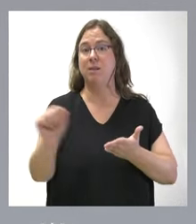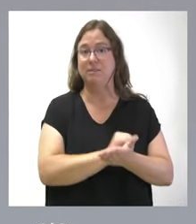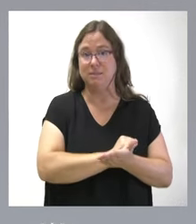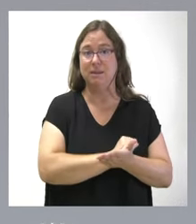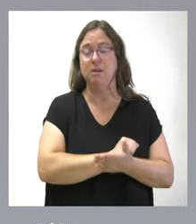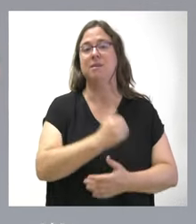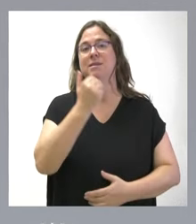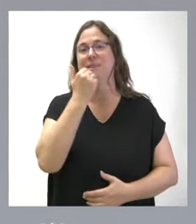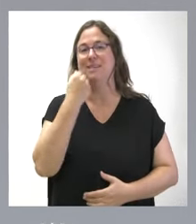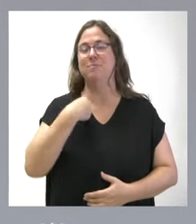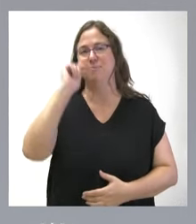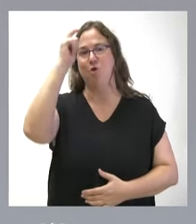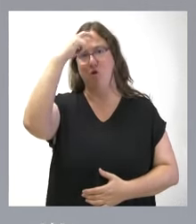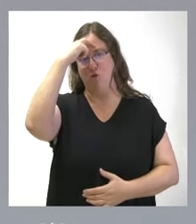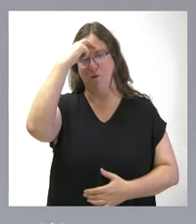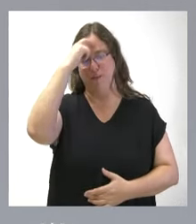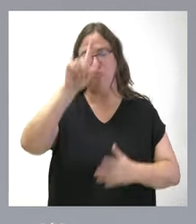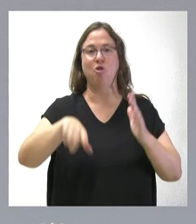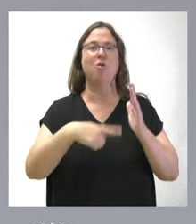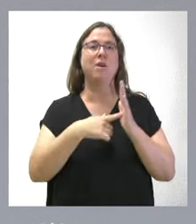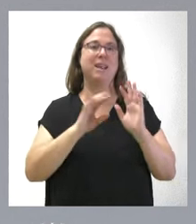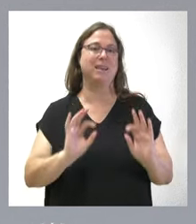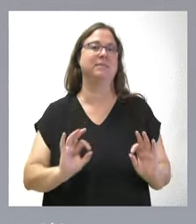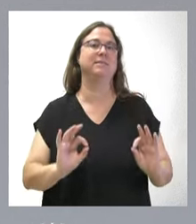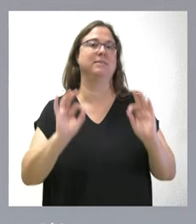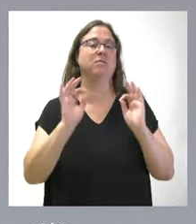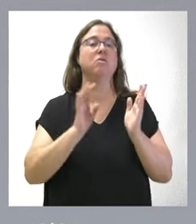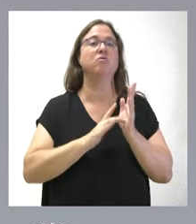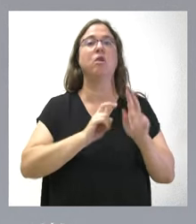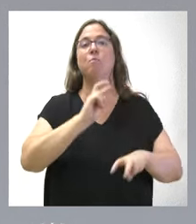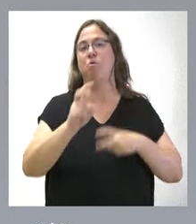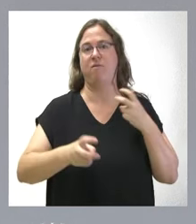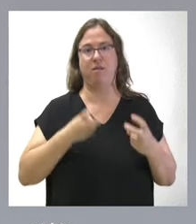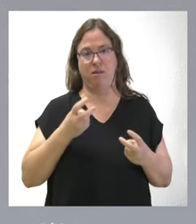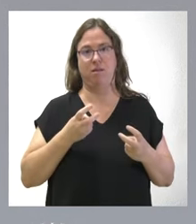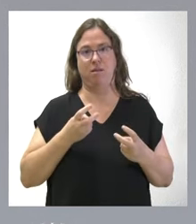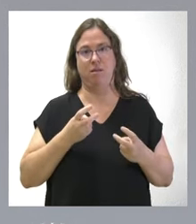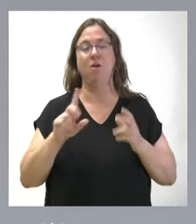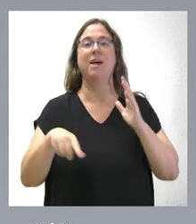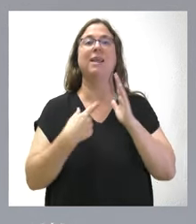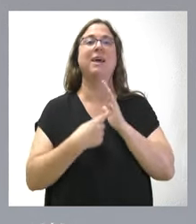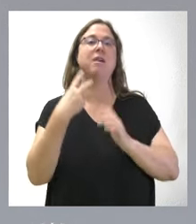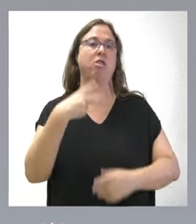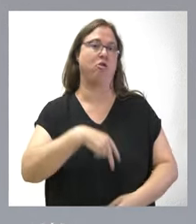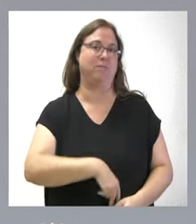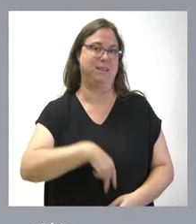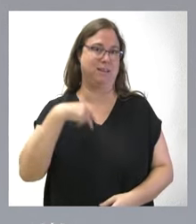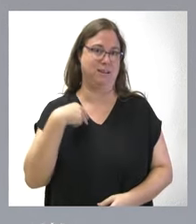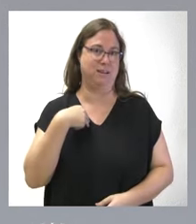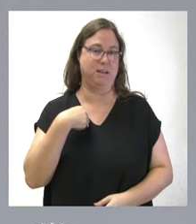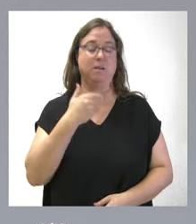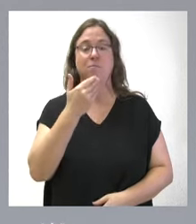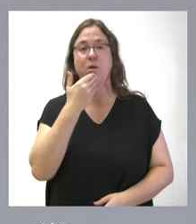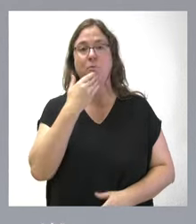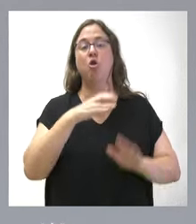más allá del propio concepto de ley singular, aborda una modificación de dos leyes generales tan importantes como es el Código